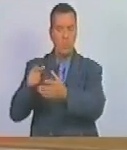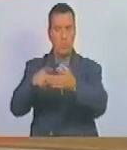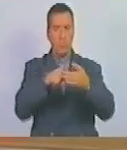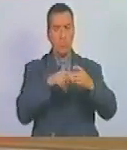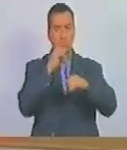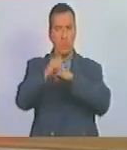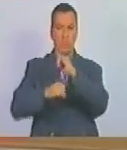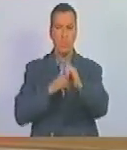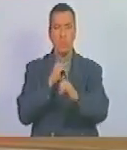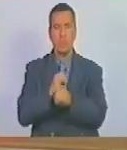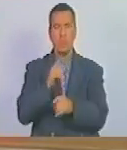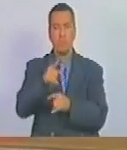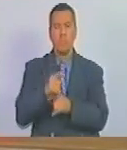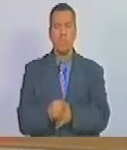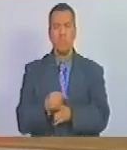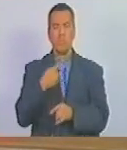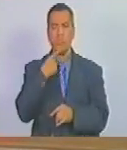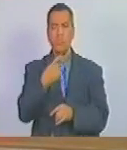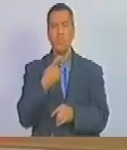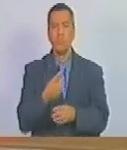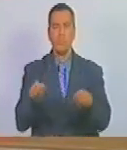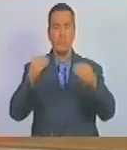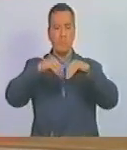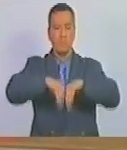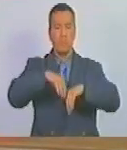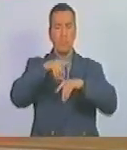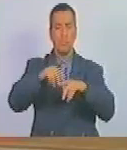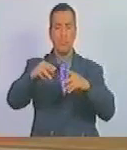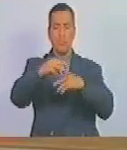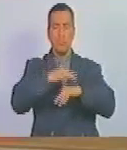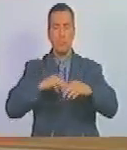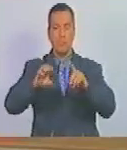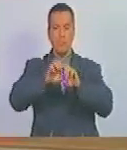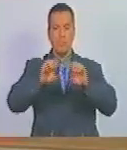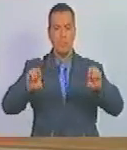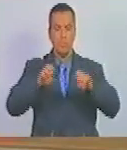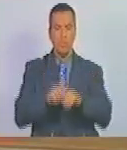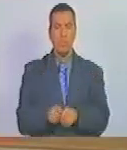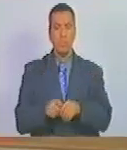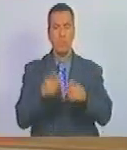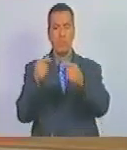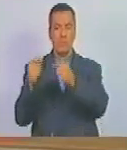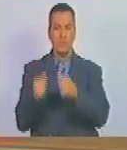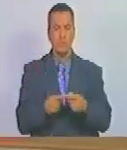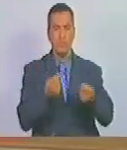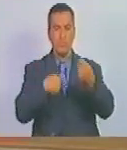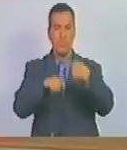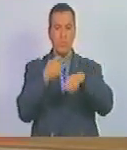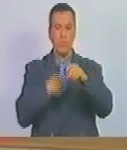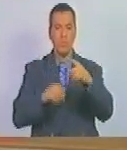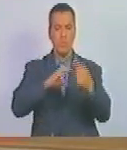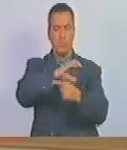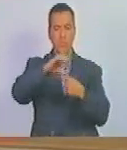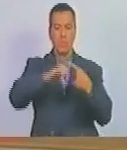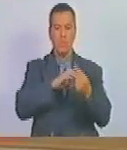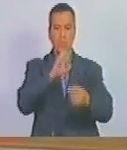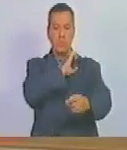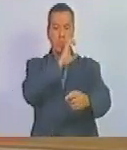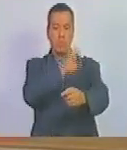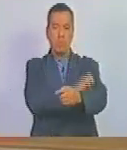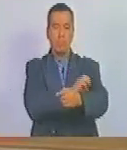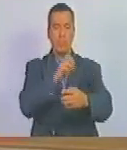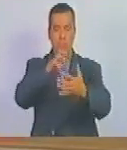internacional expresada en acuerdos en materia de educación economía comercio cultura energía